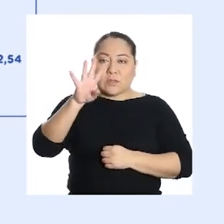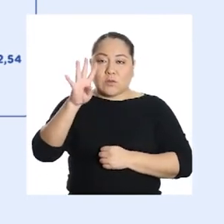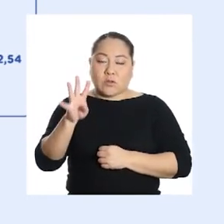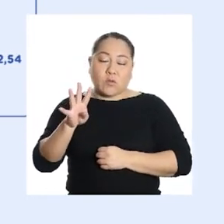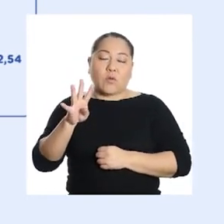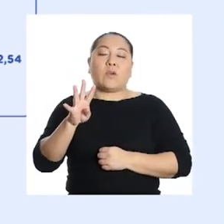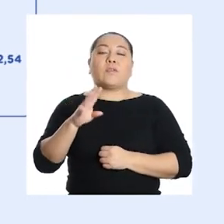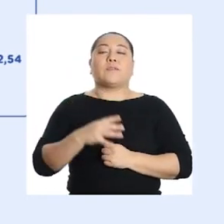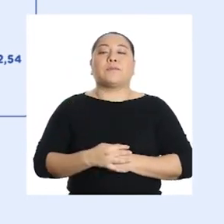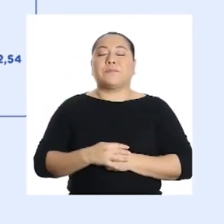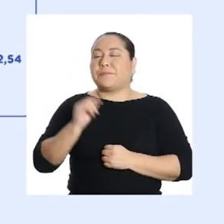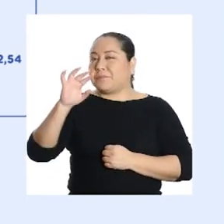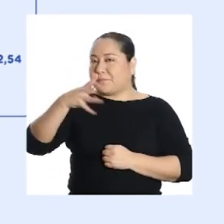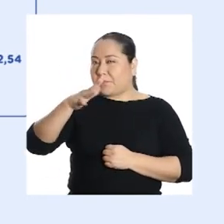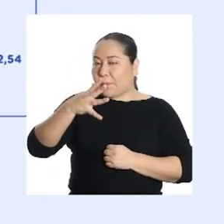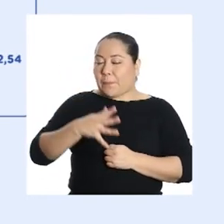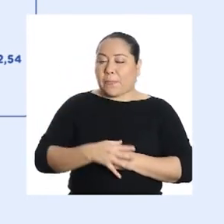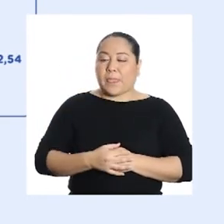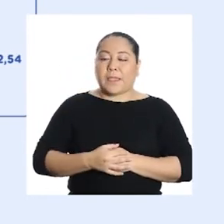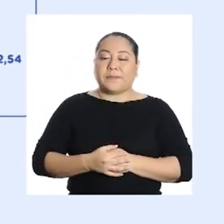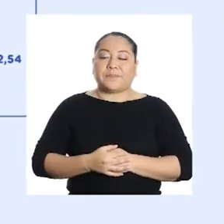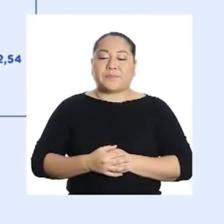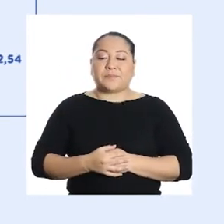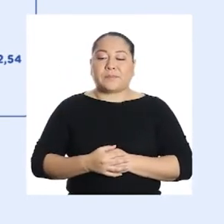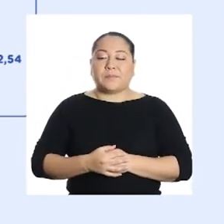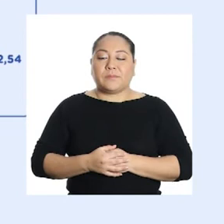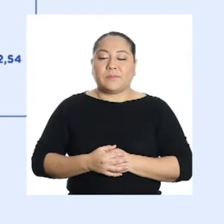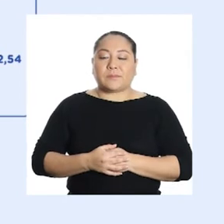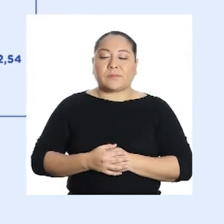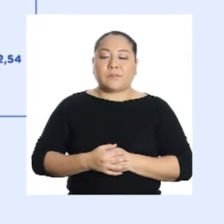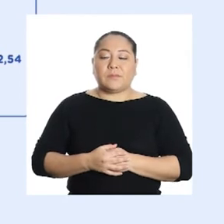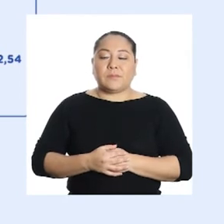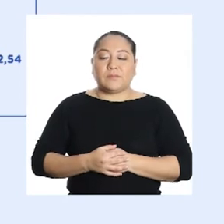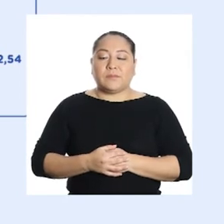,54 aproximadamente.